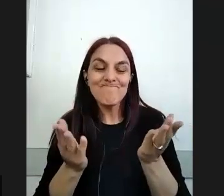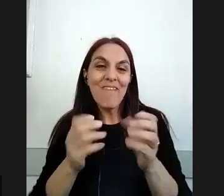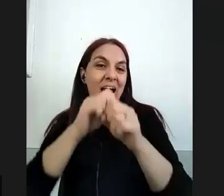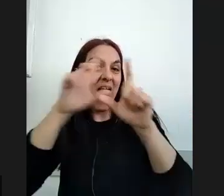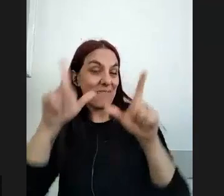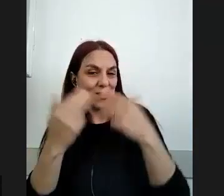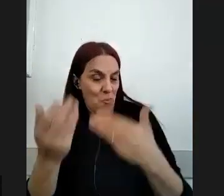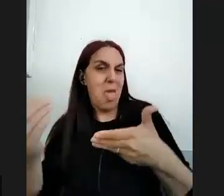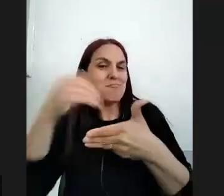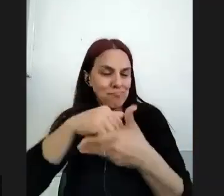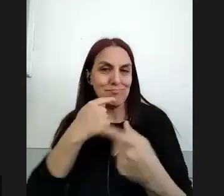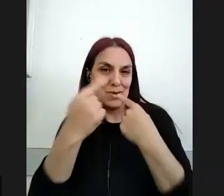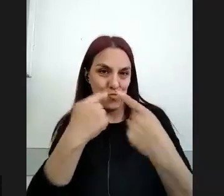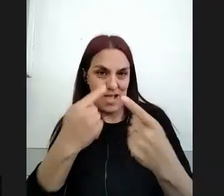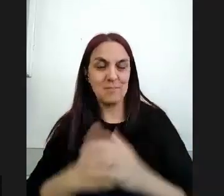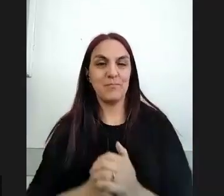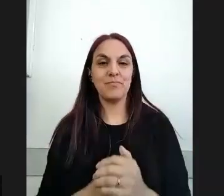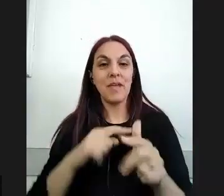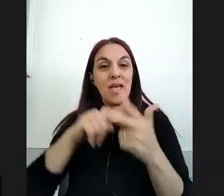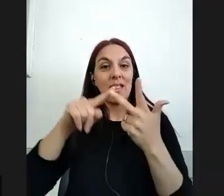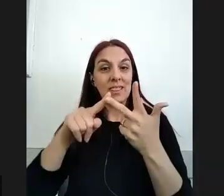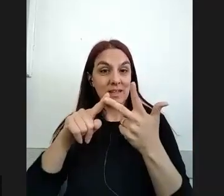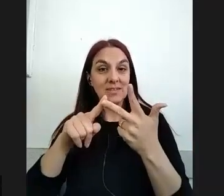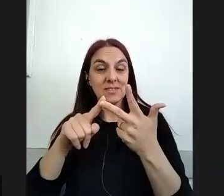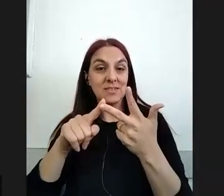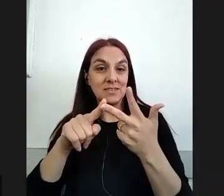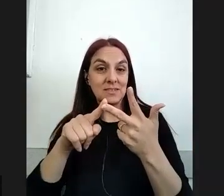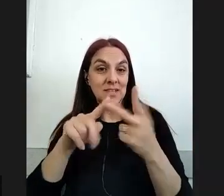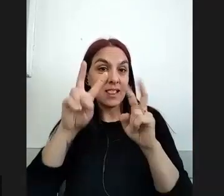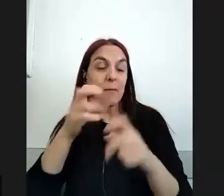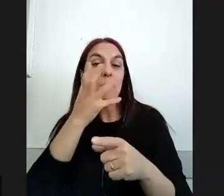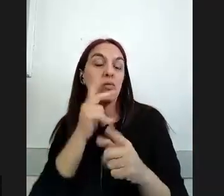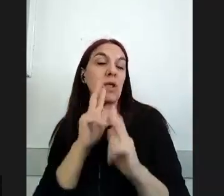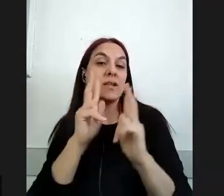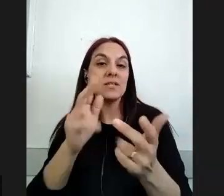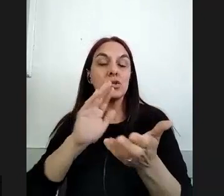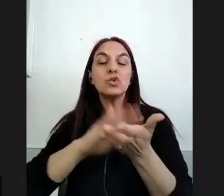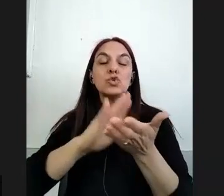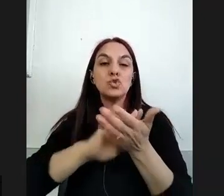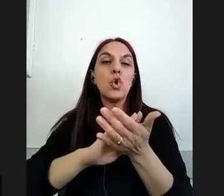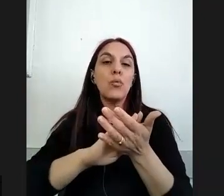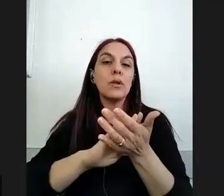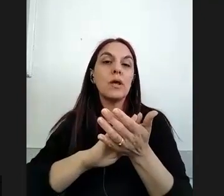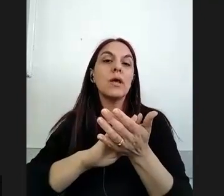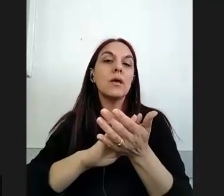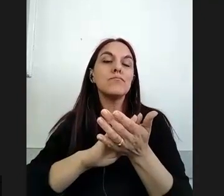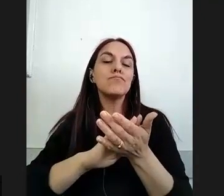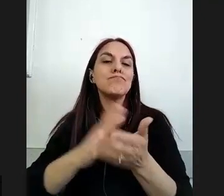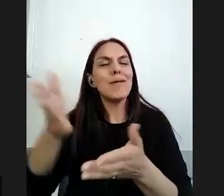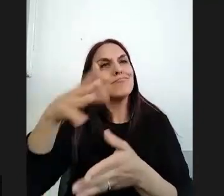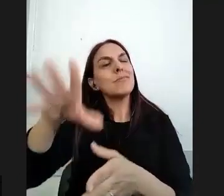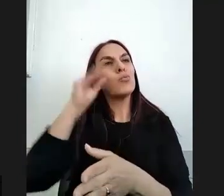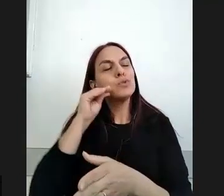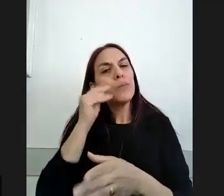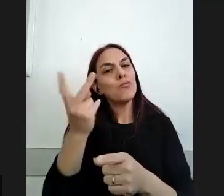participación digamos tres cuestiones que me gustaría si marcar en torno a lo que estuvimos escuchando tanto de